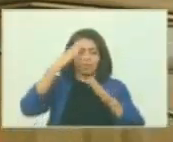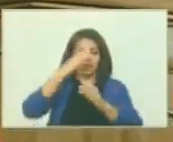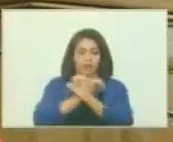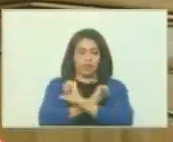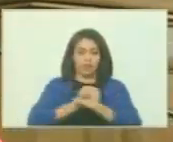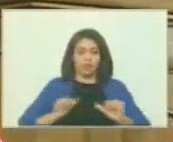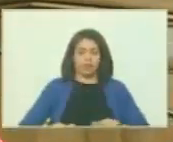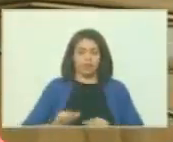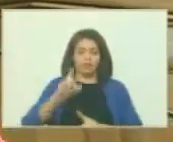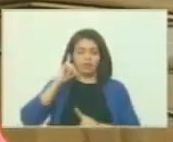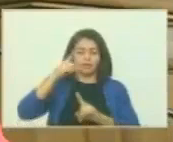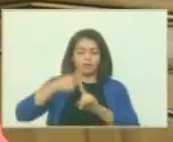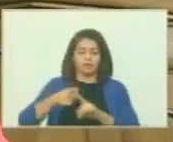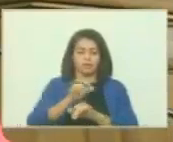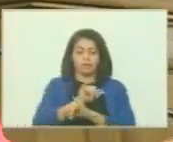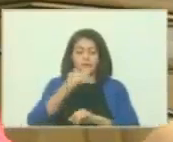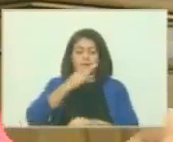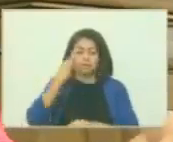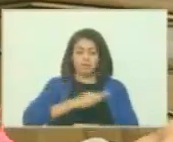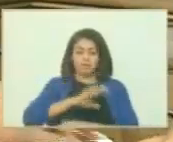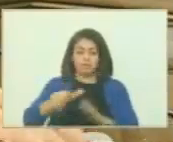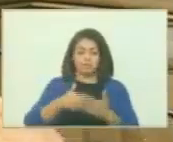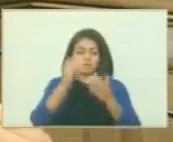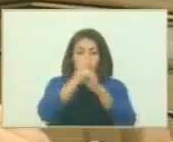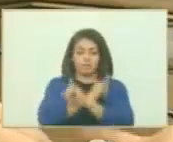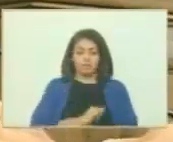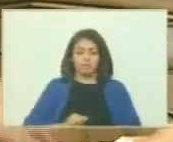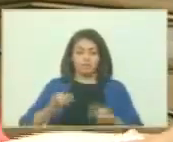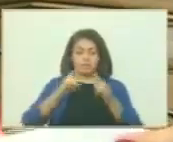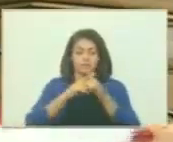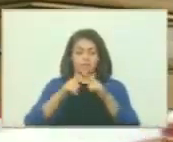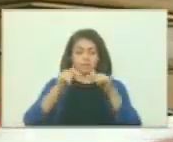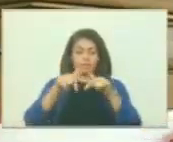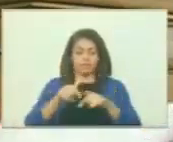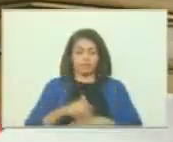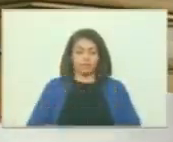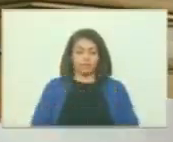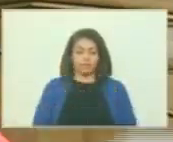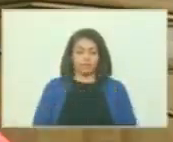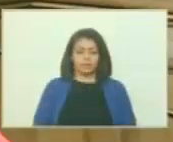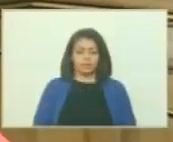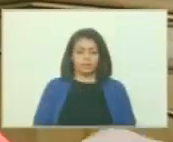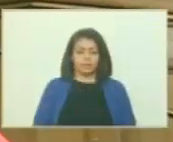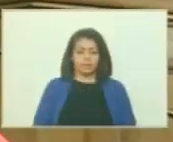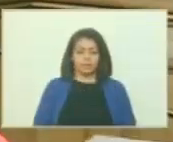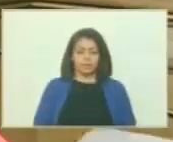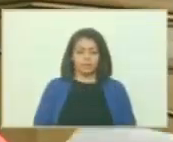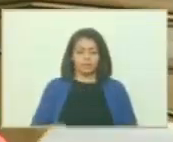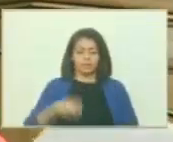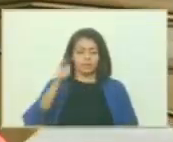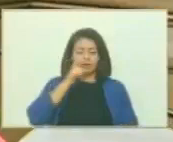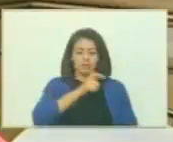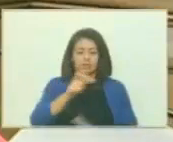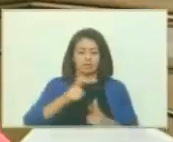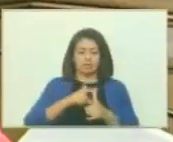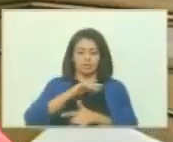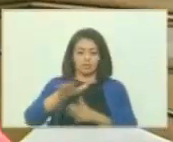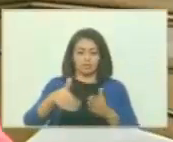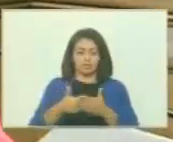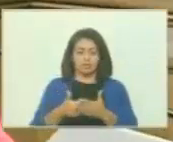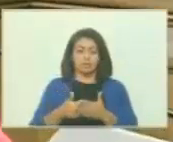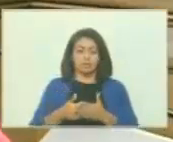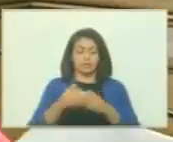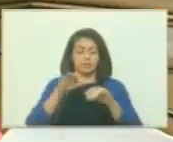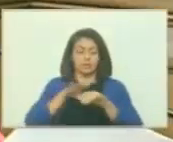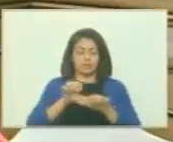cuyo fin es garantizar la independencia, la soberanía y la integridad